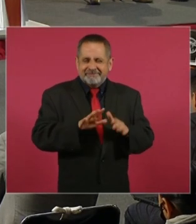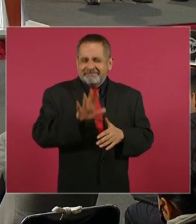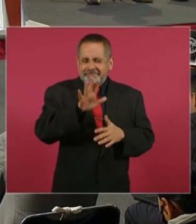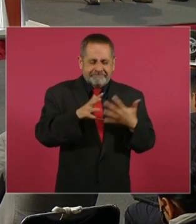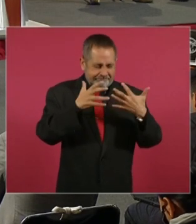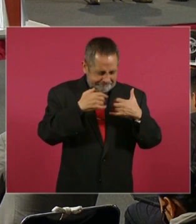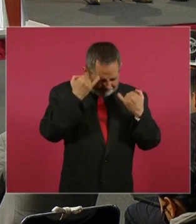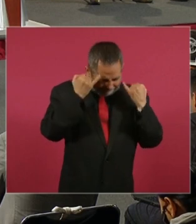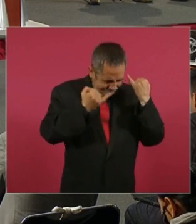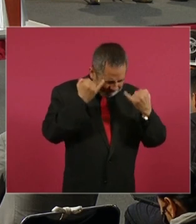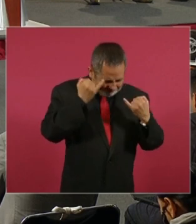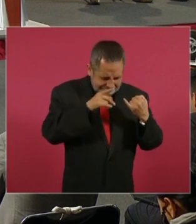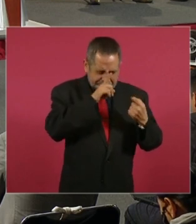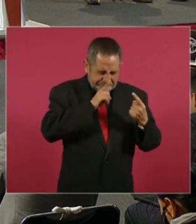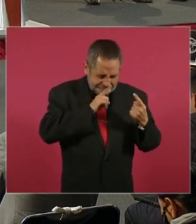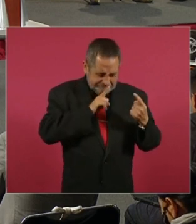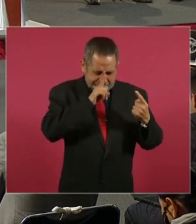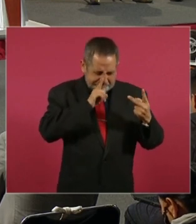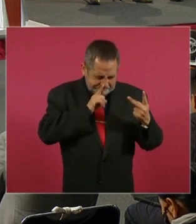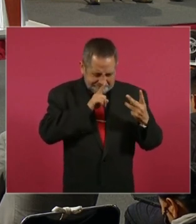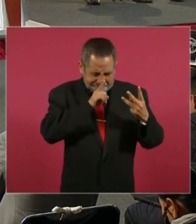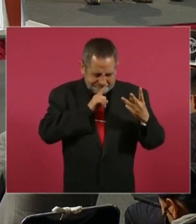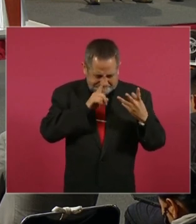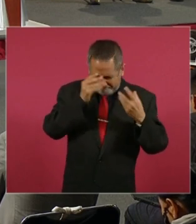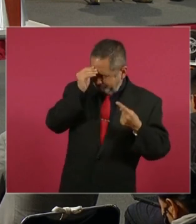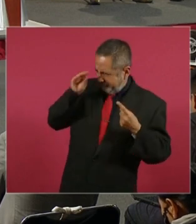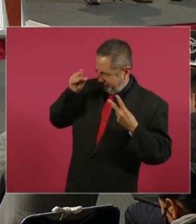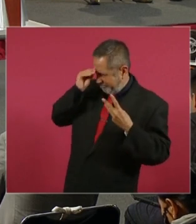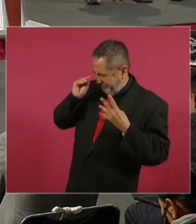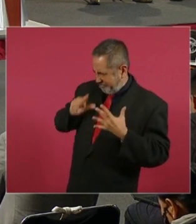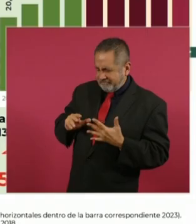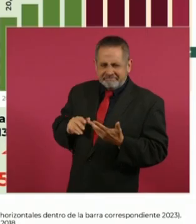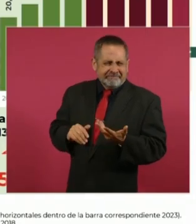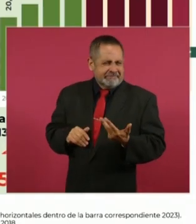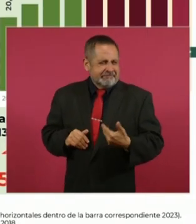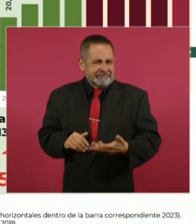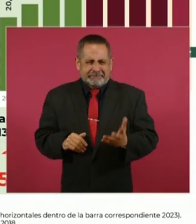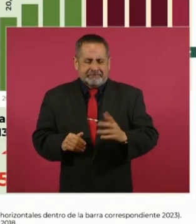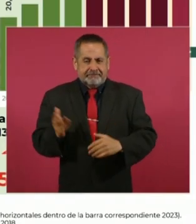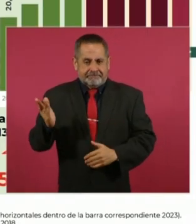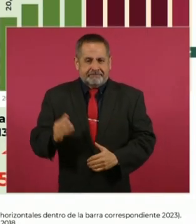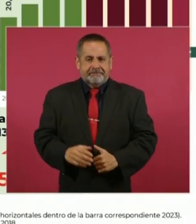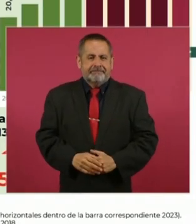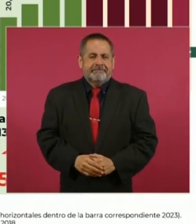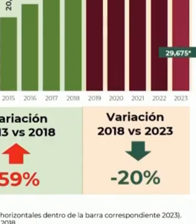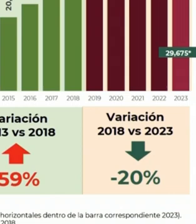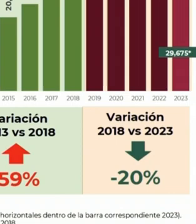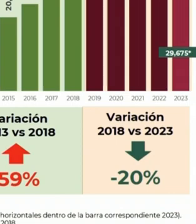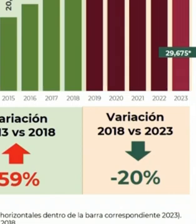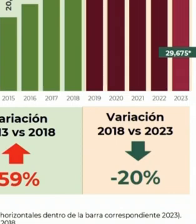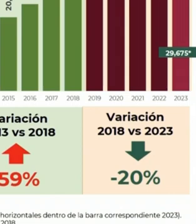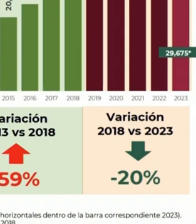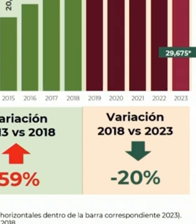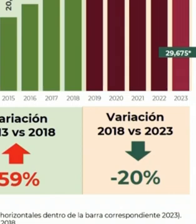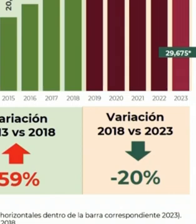y es bajo